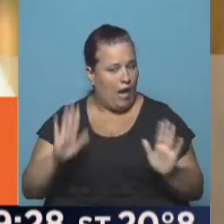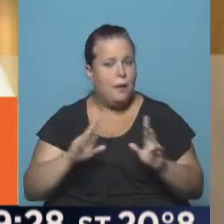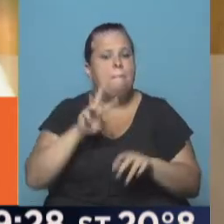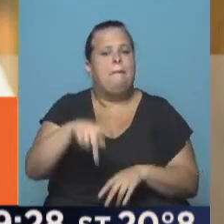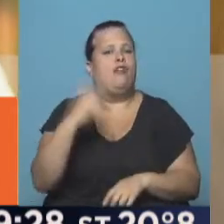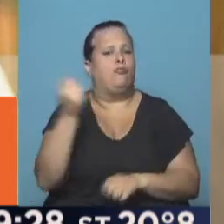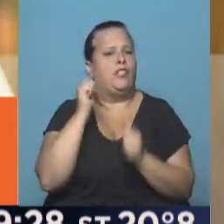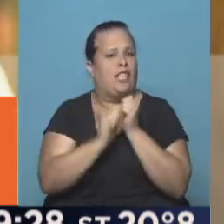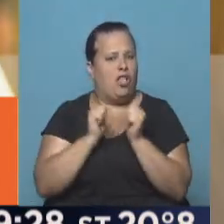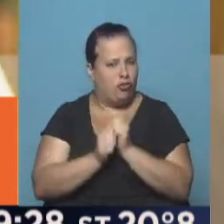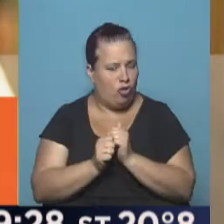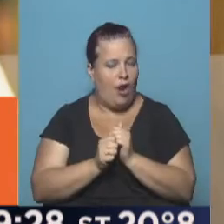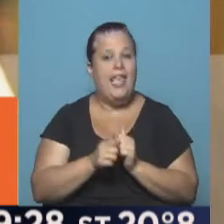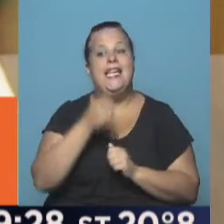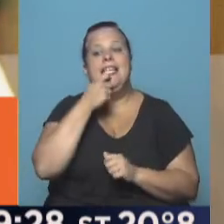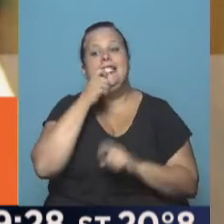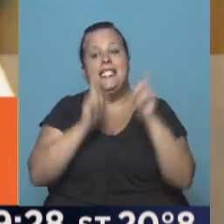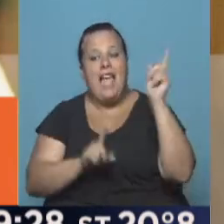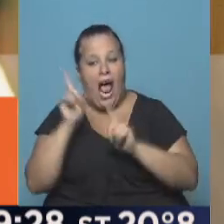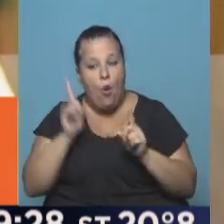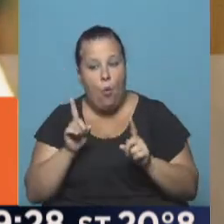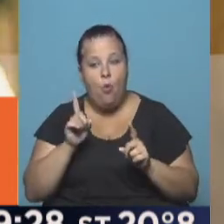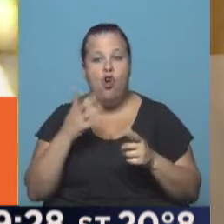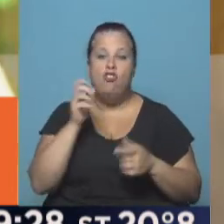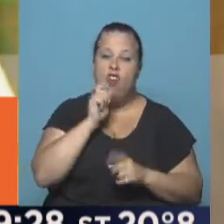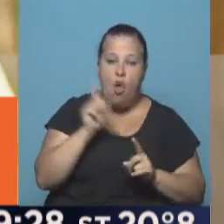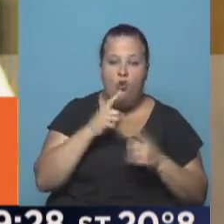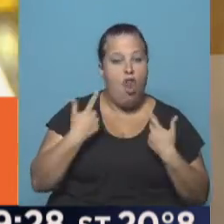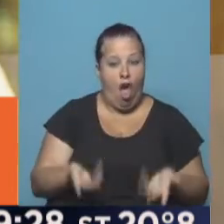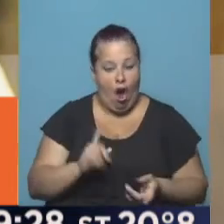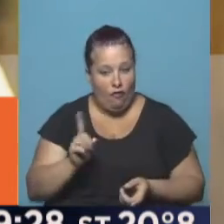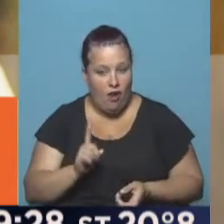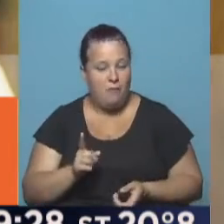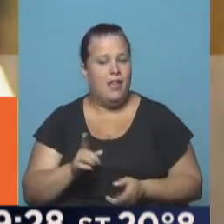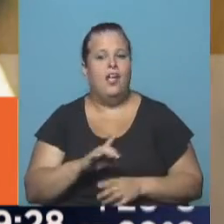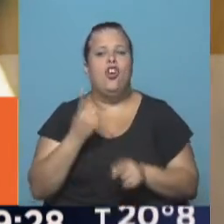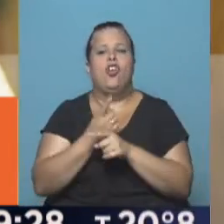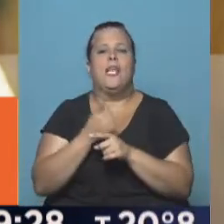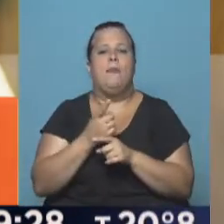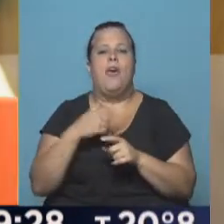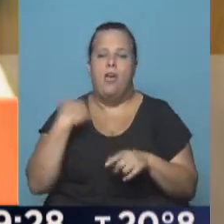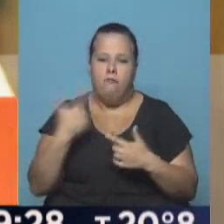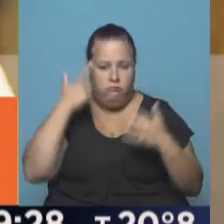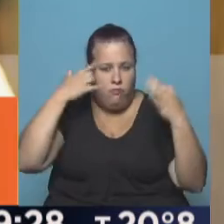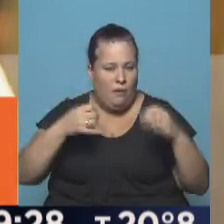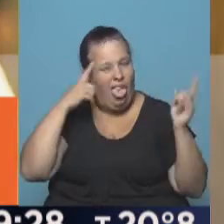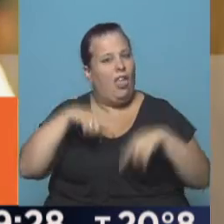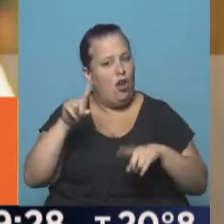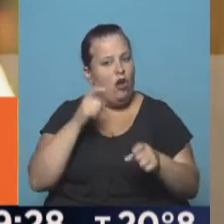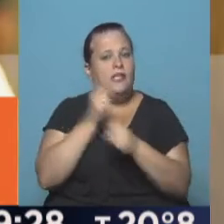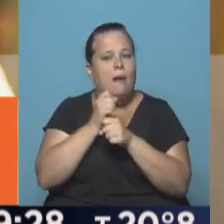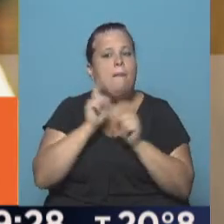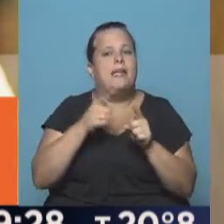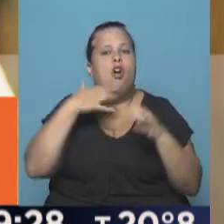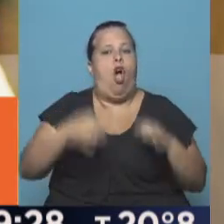paso histórico que si alguno, digamos, está molesto con eso, nadie puede decir que no hemos sido coherentes. Hicimos lo que